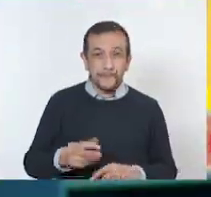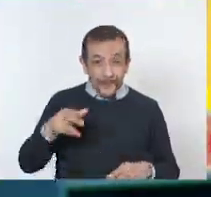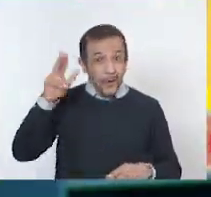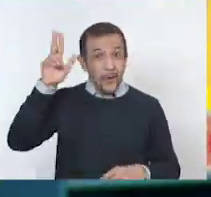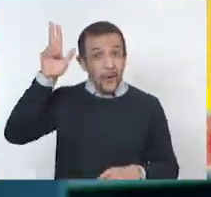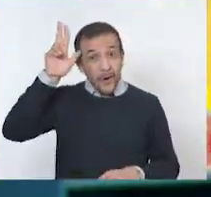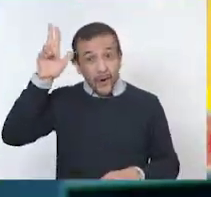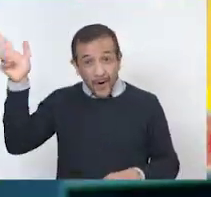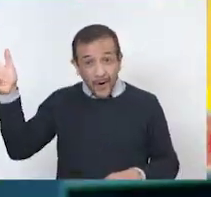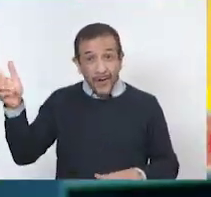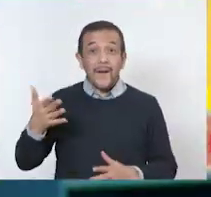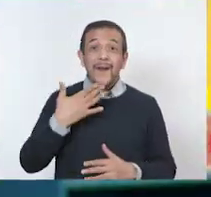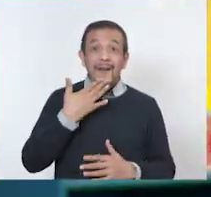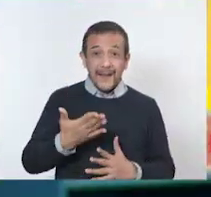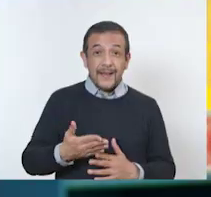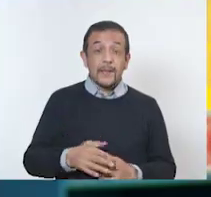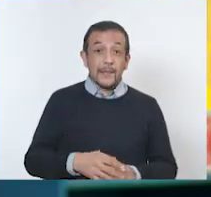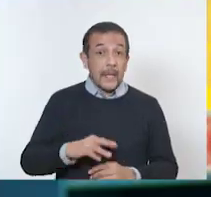¡Oh!